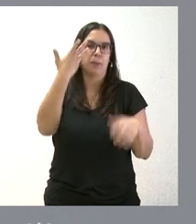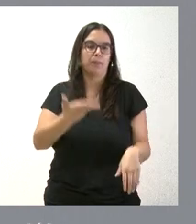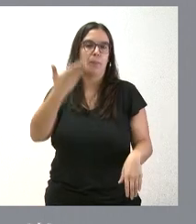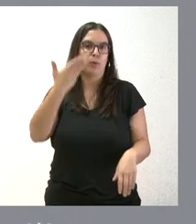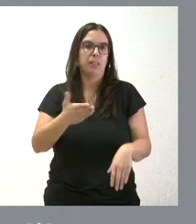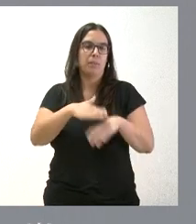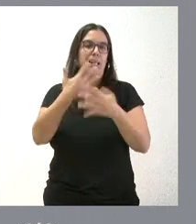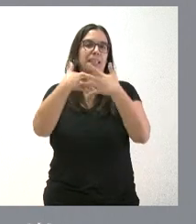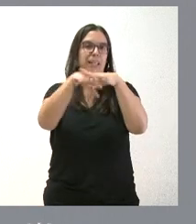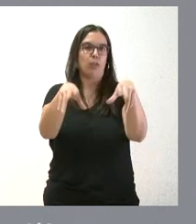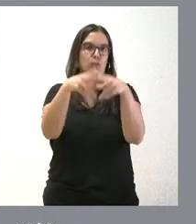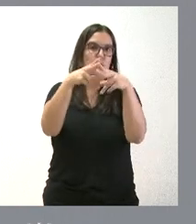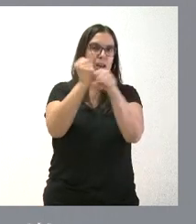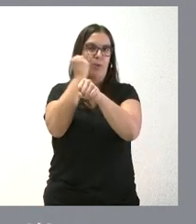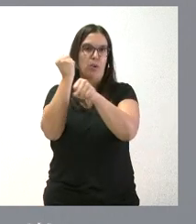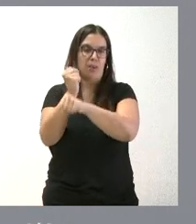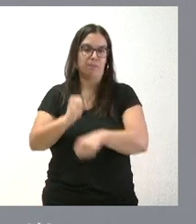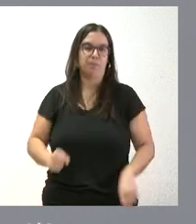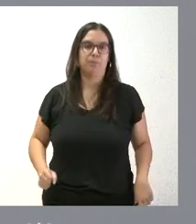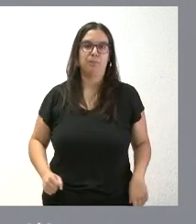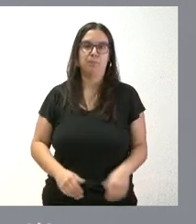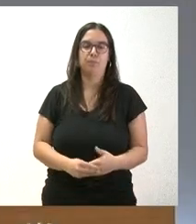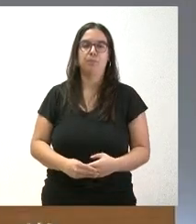de vista de la integración social y laboral de los inmigrantes.